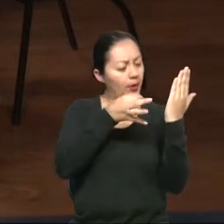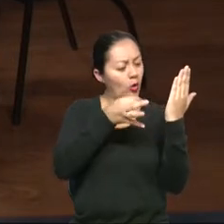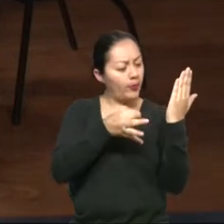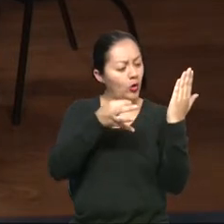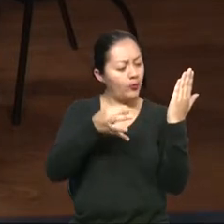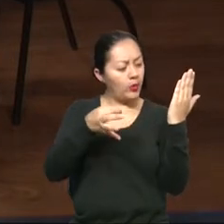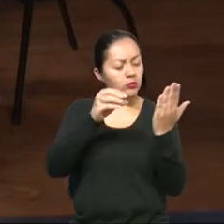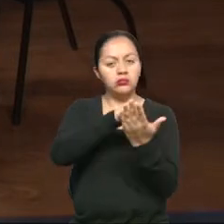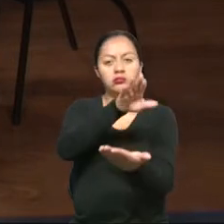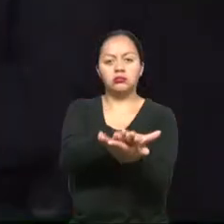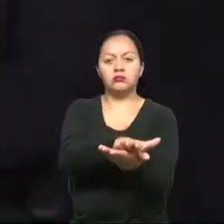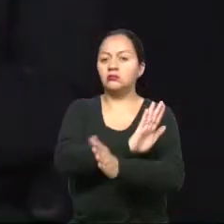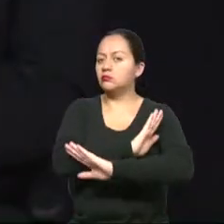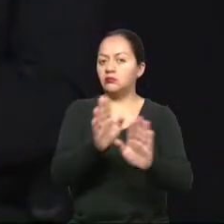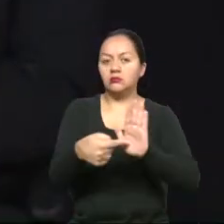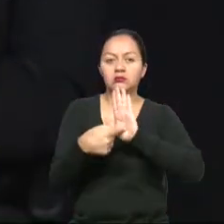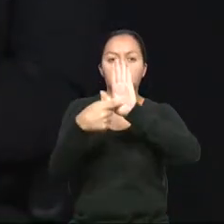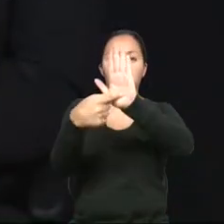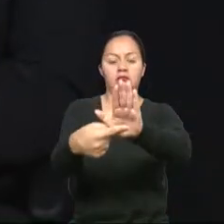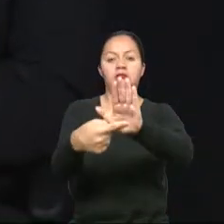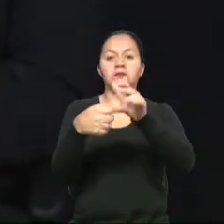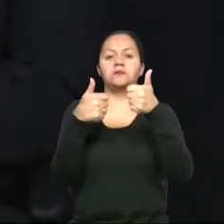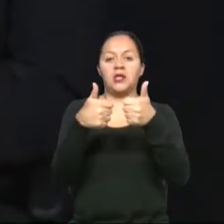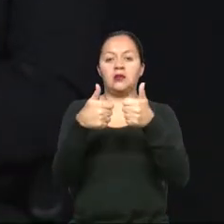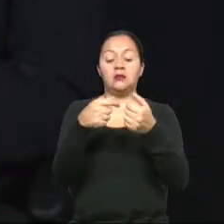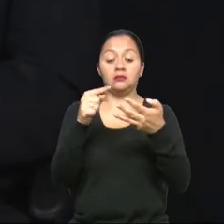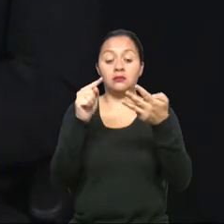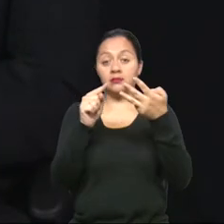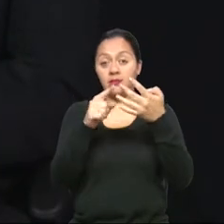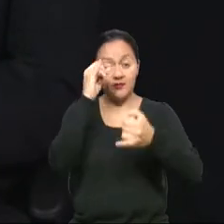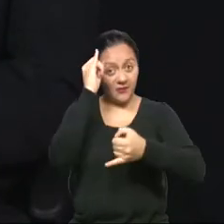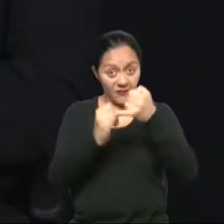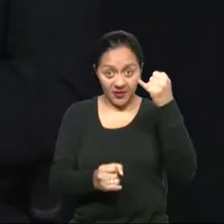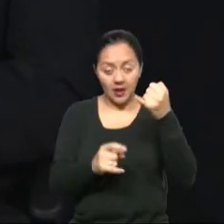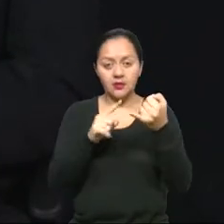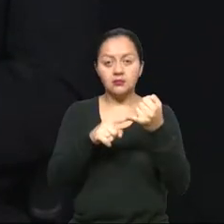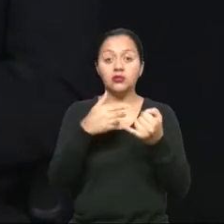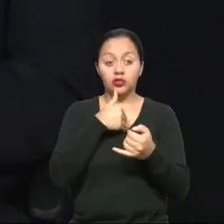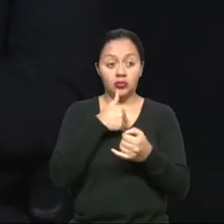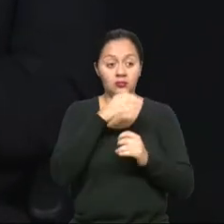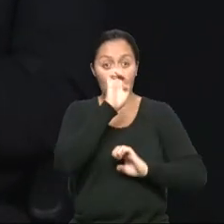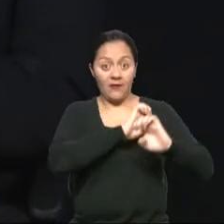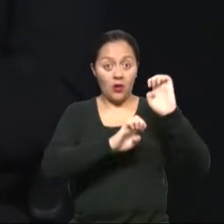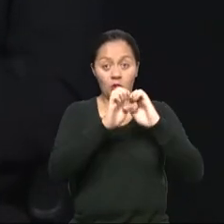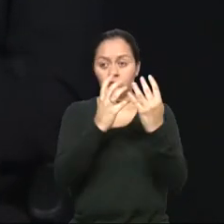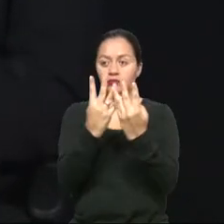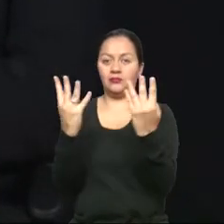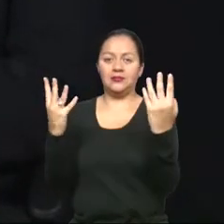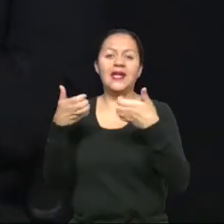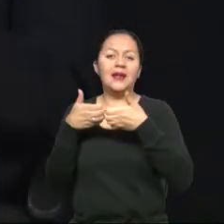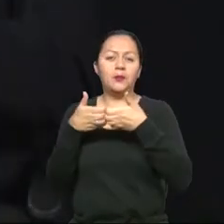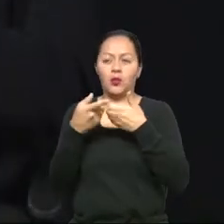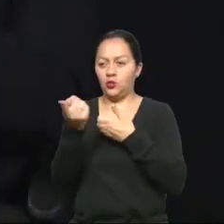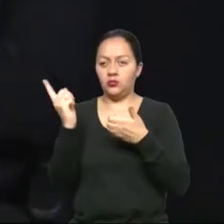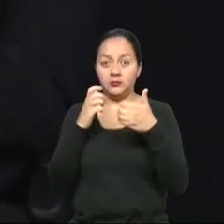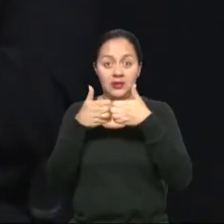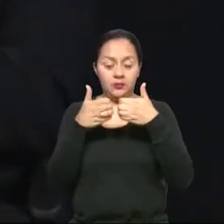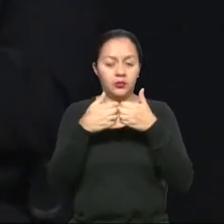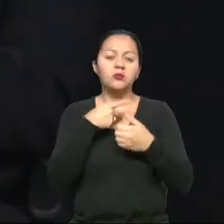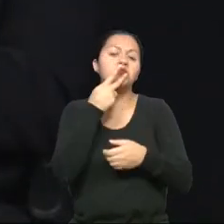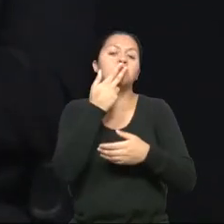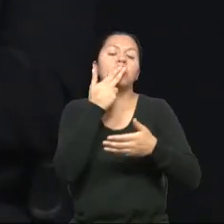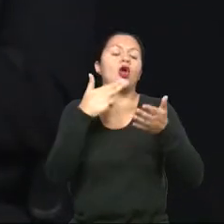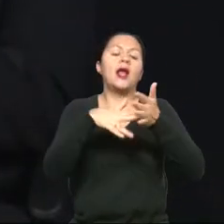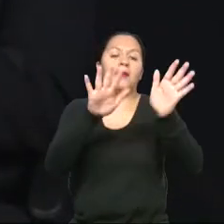tiene diferentes maneras para evaluar la conformidad. Y finalmente, si yo tengo laboratorios para evaluar la conformidad, por ejemplo, si nosotros estamos hablando de una silla